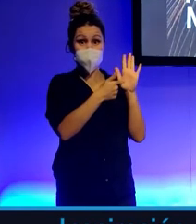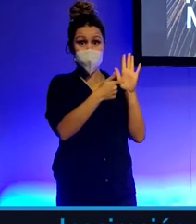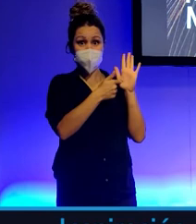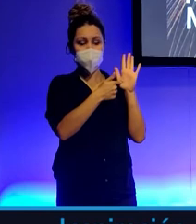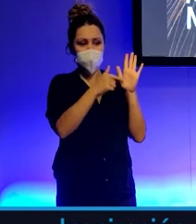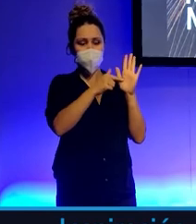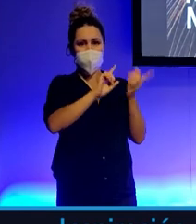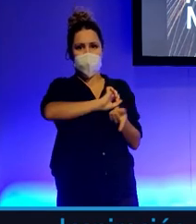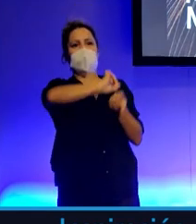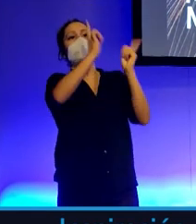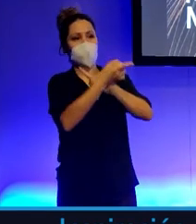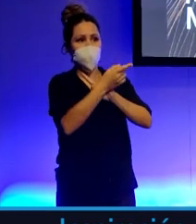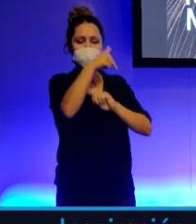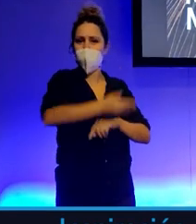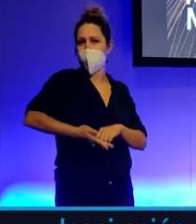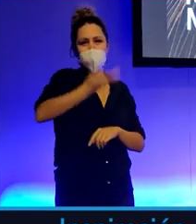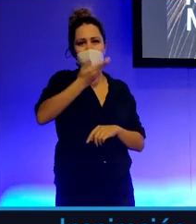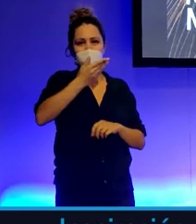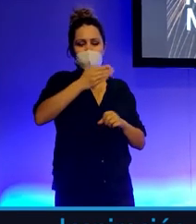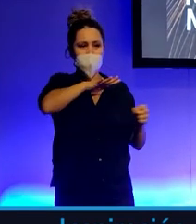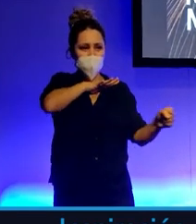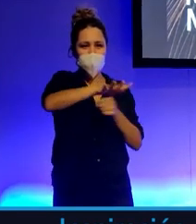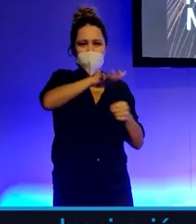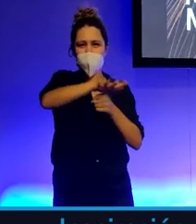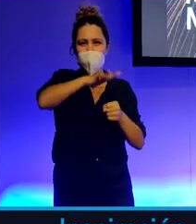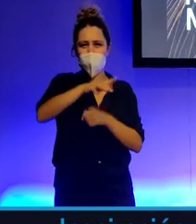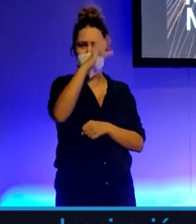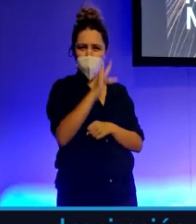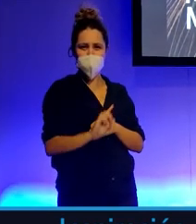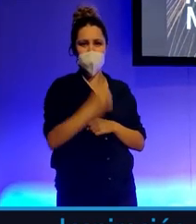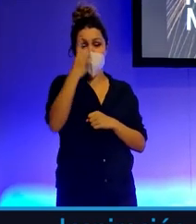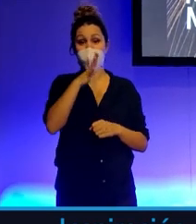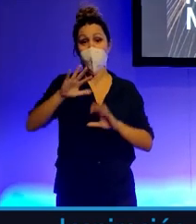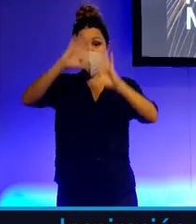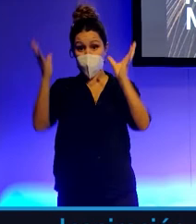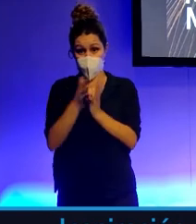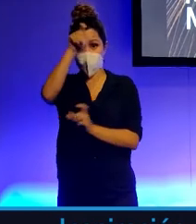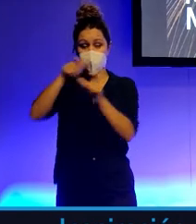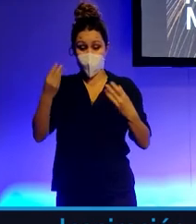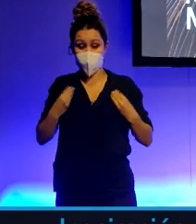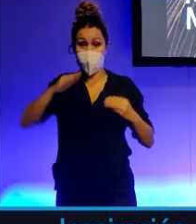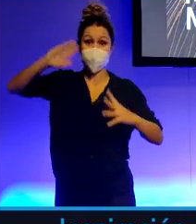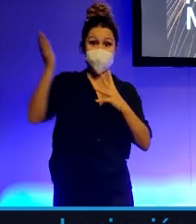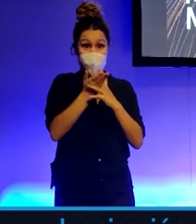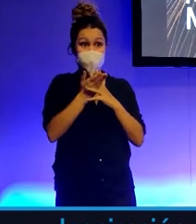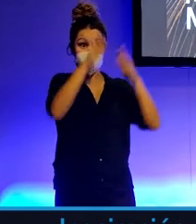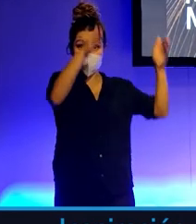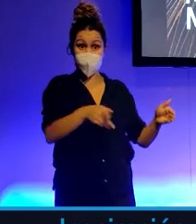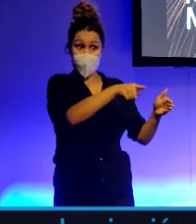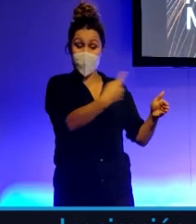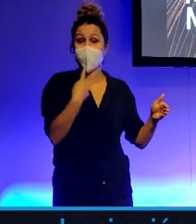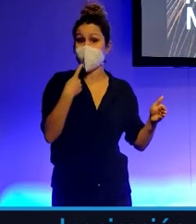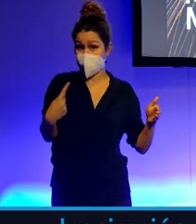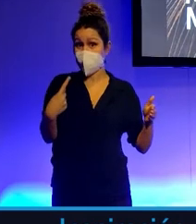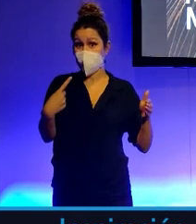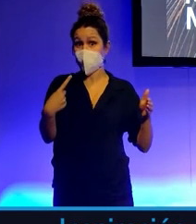rol mucho más trascendente. Más de la mitad de la población mundial dice públicamente que cree más